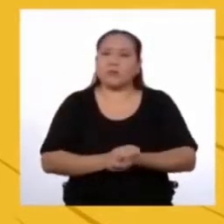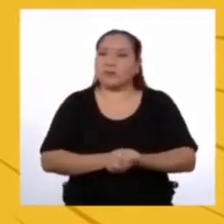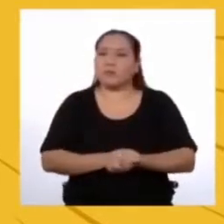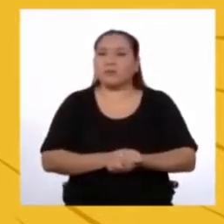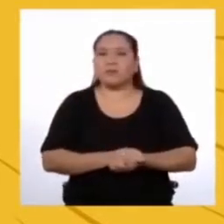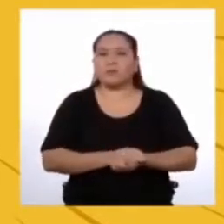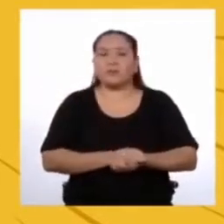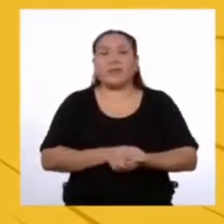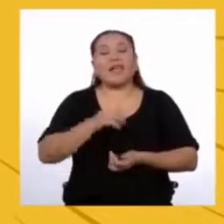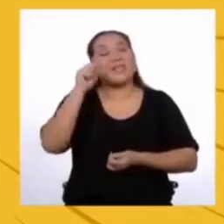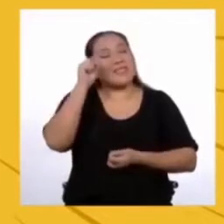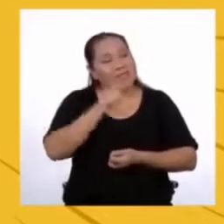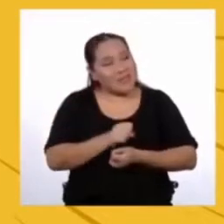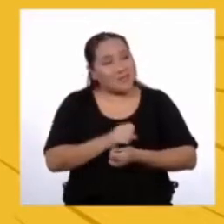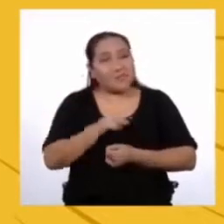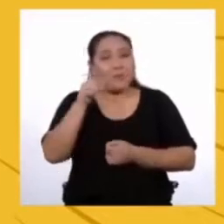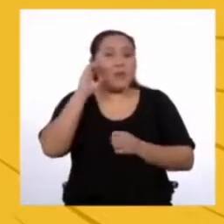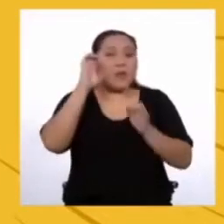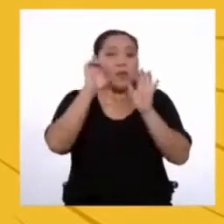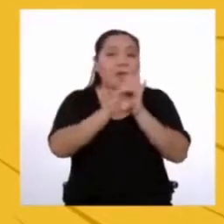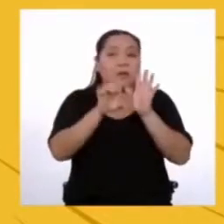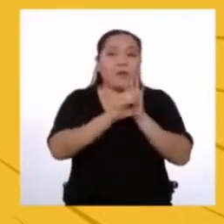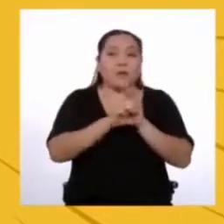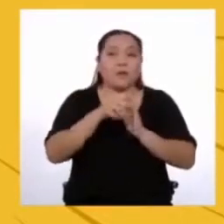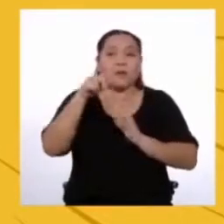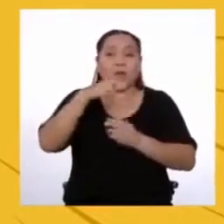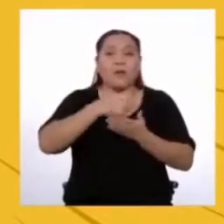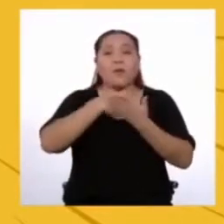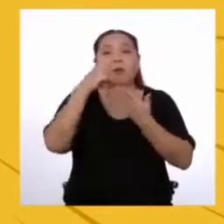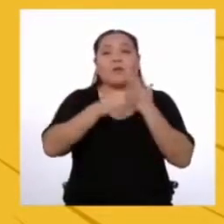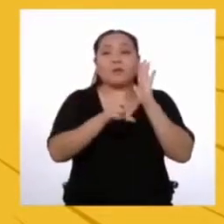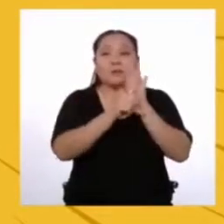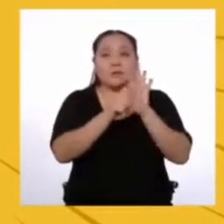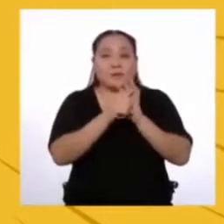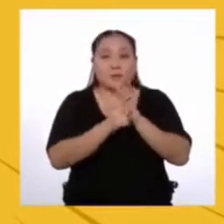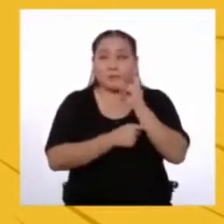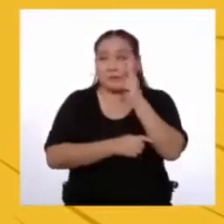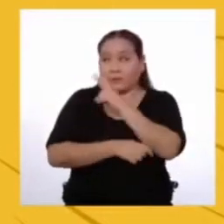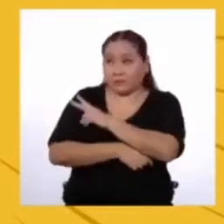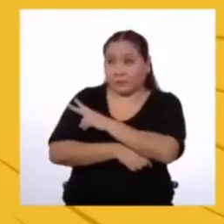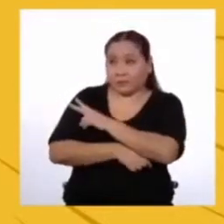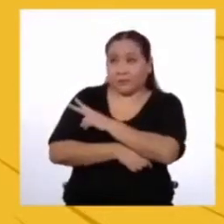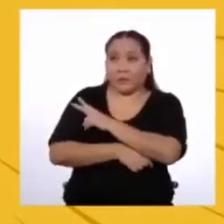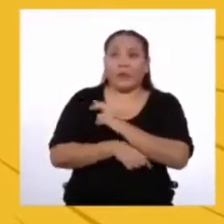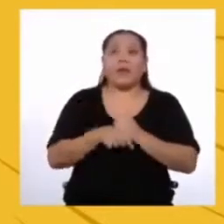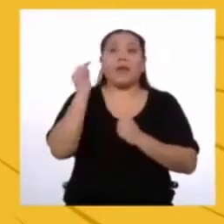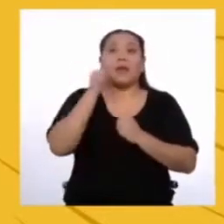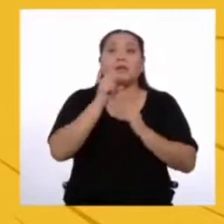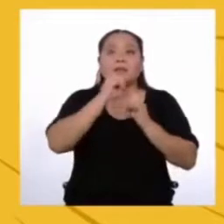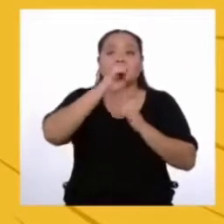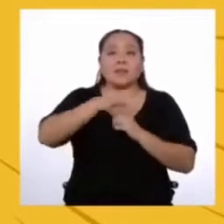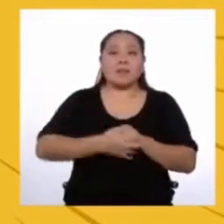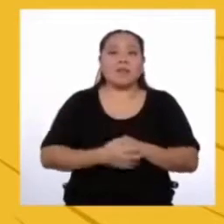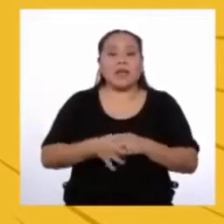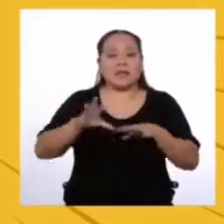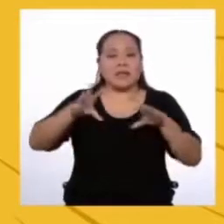Sí, por ejemplo, en el proyecto de ley que vemos Indican claramente que se reconozca como animales